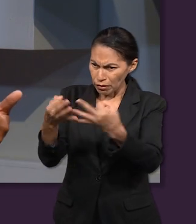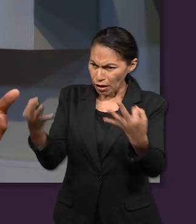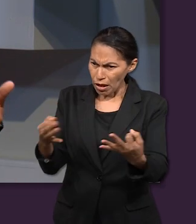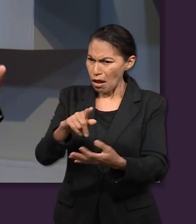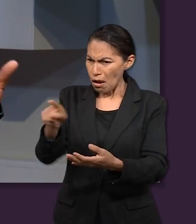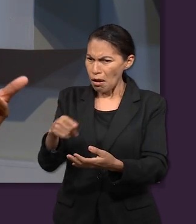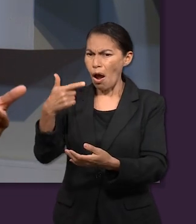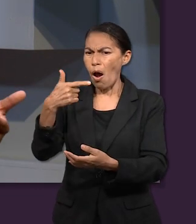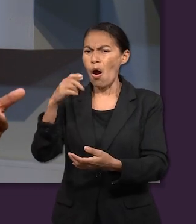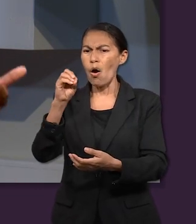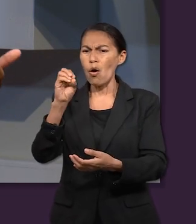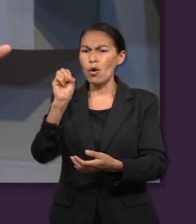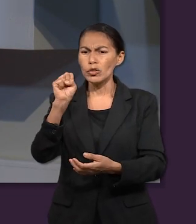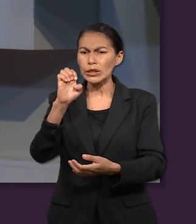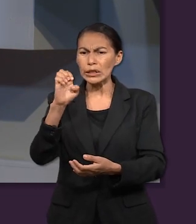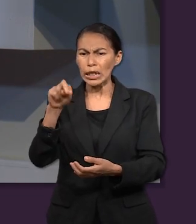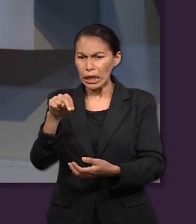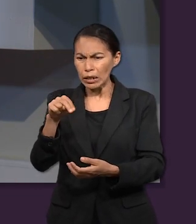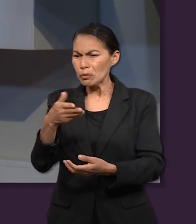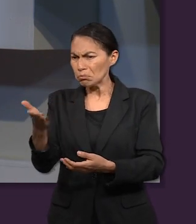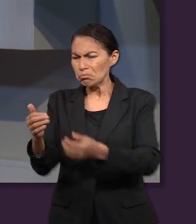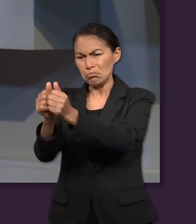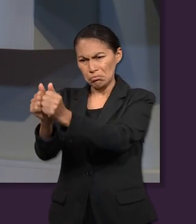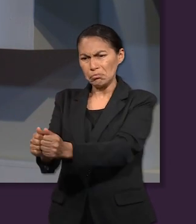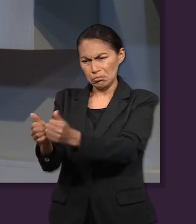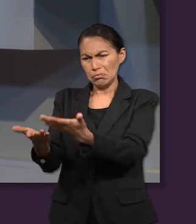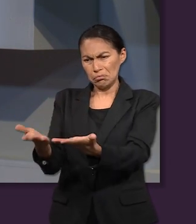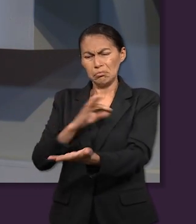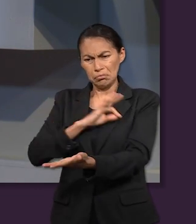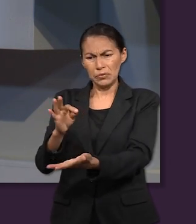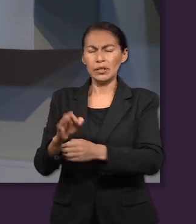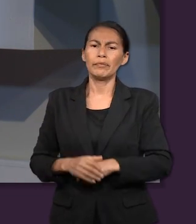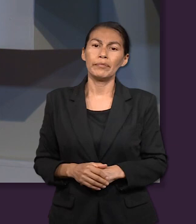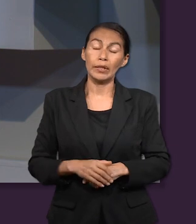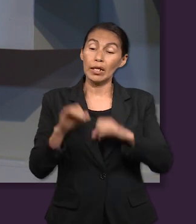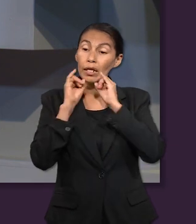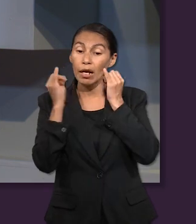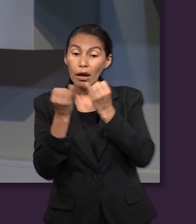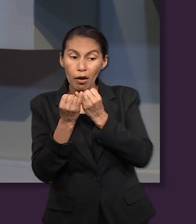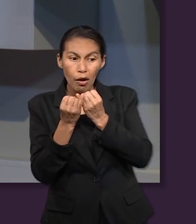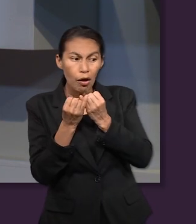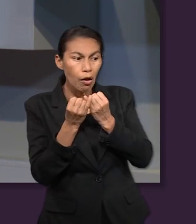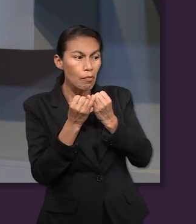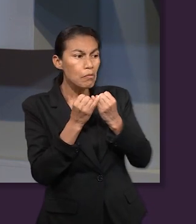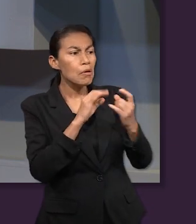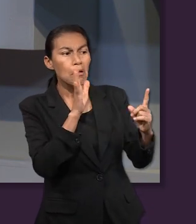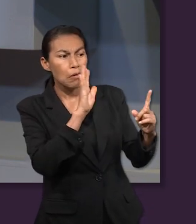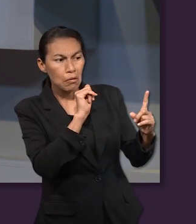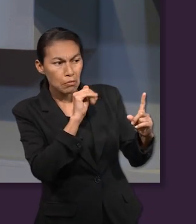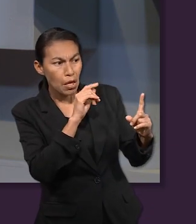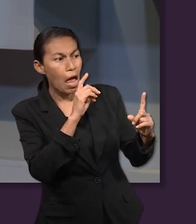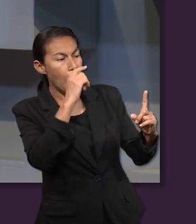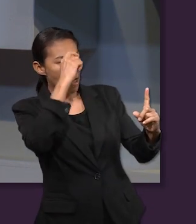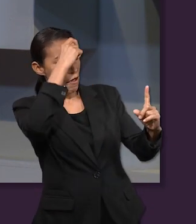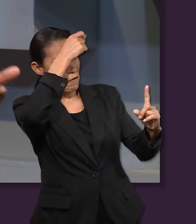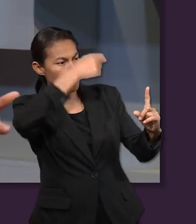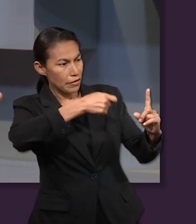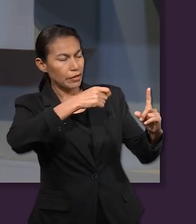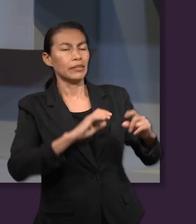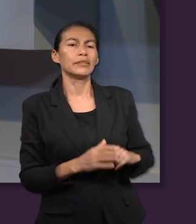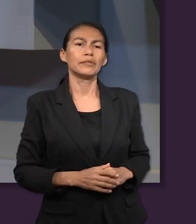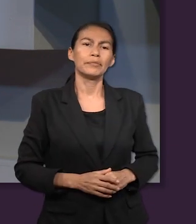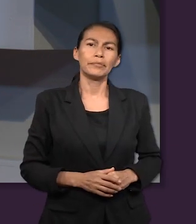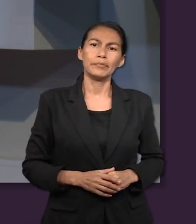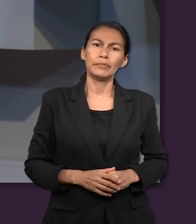parte de. Y por último, Jacob, antes de salir, le dice, ¿qué cosa? Yo te bendigo. Le dio la bendición. Y eso es algo que nos debe